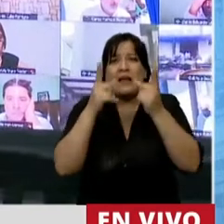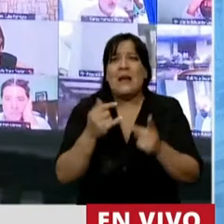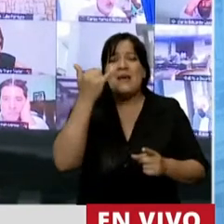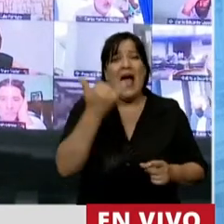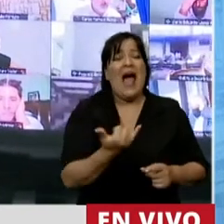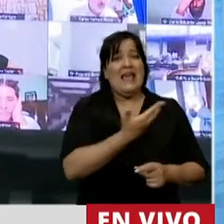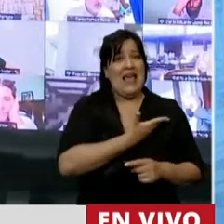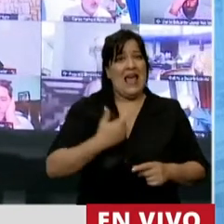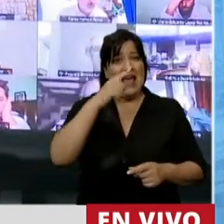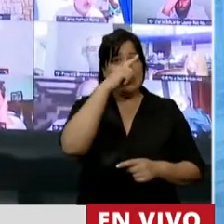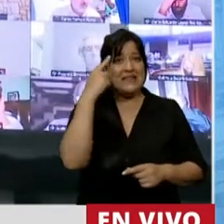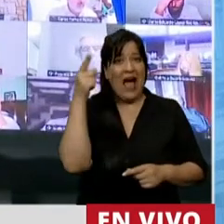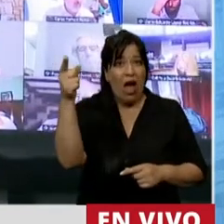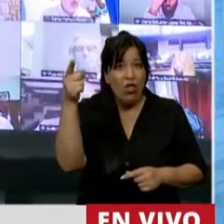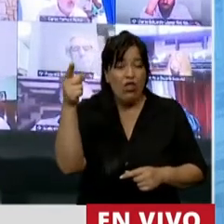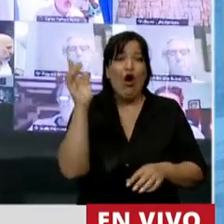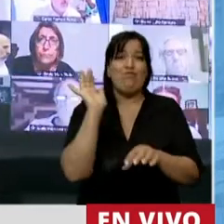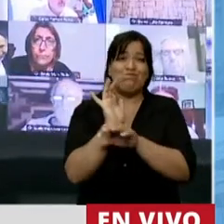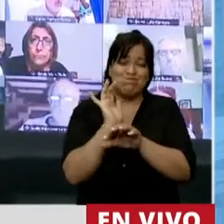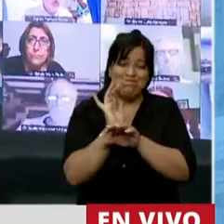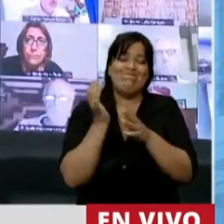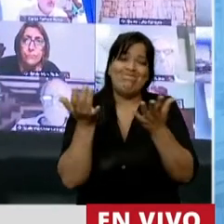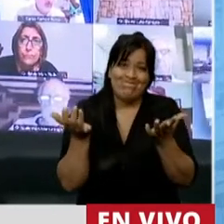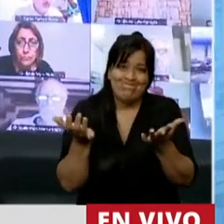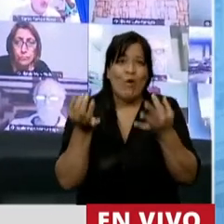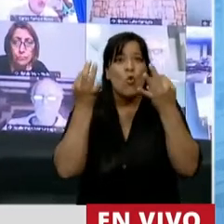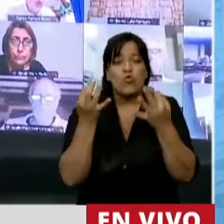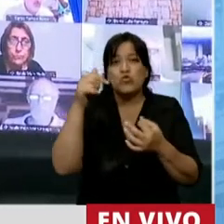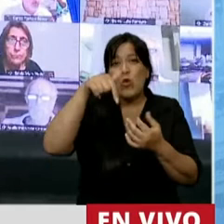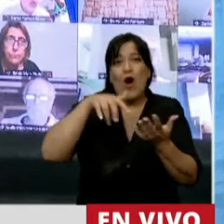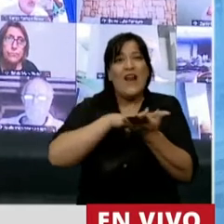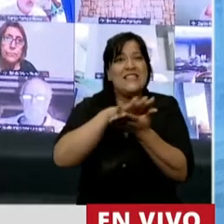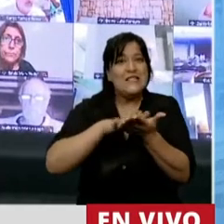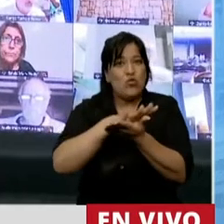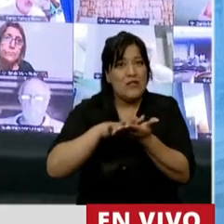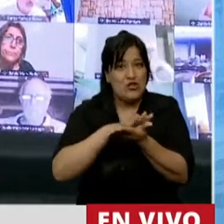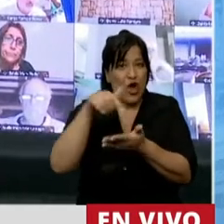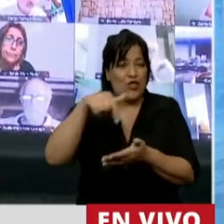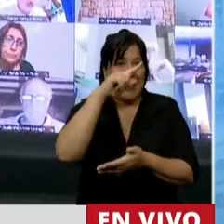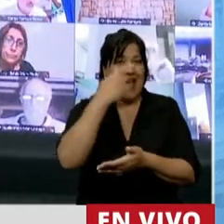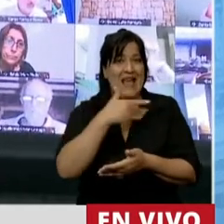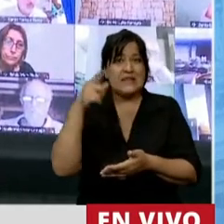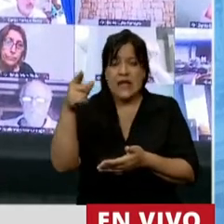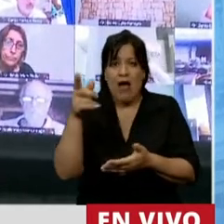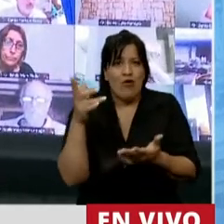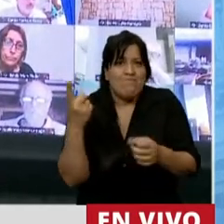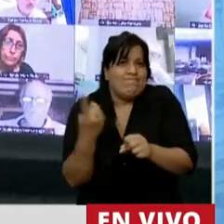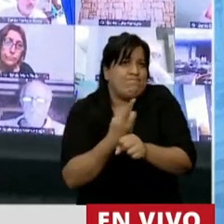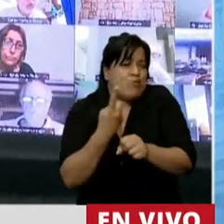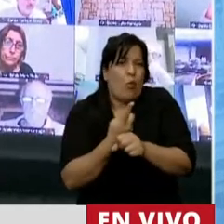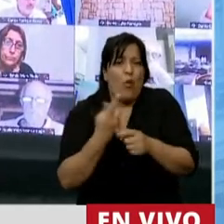Estado que está justamente en una situación que no le permite